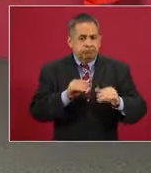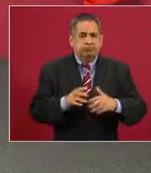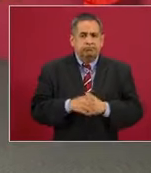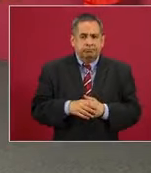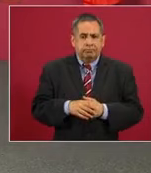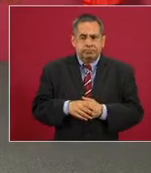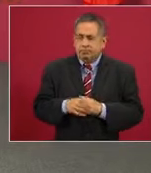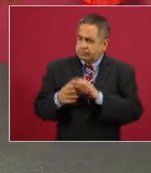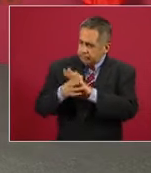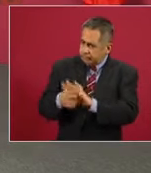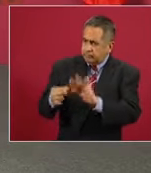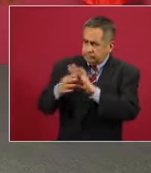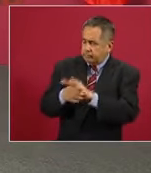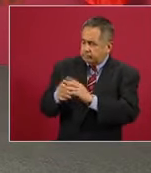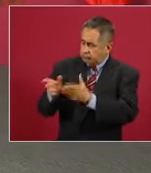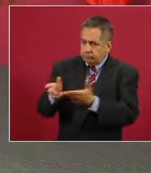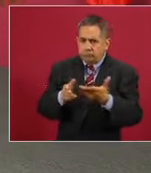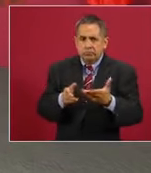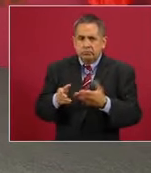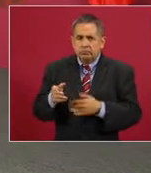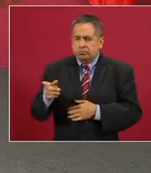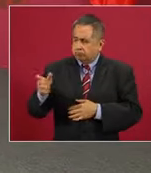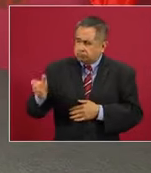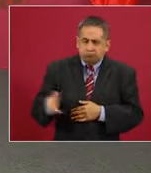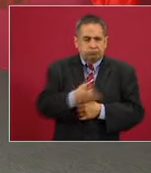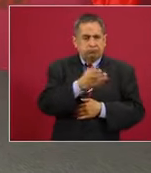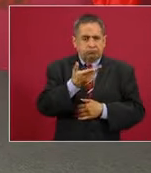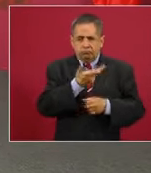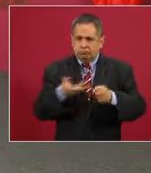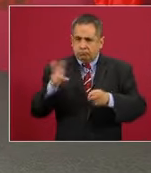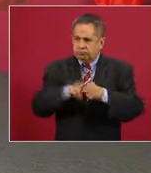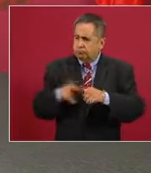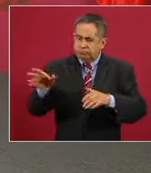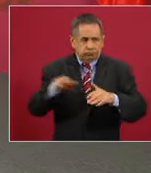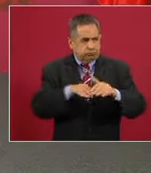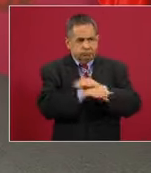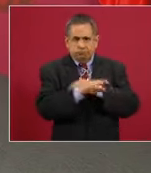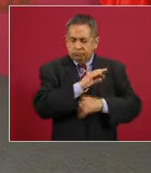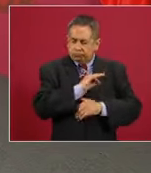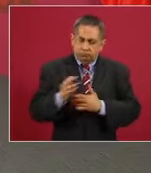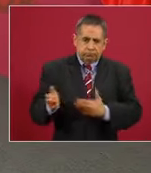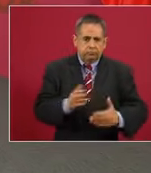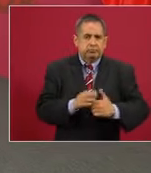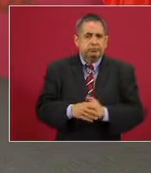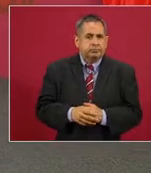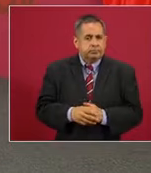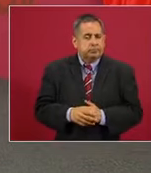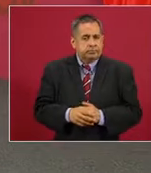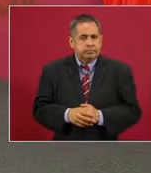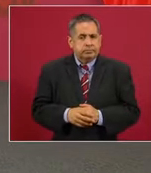convencerlos de que vayan a los hospitales. O sea,